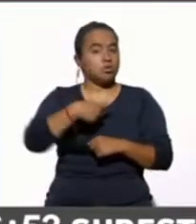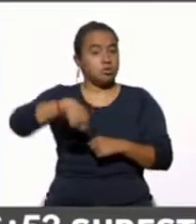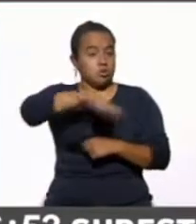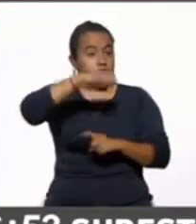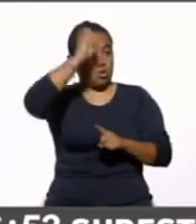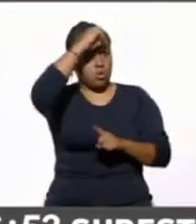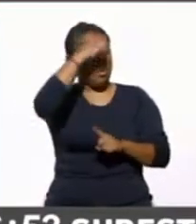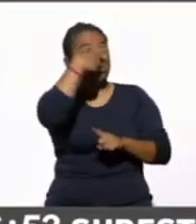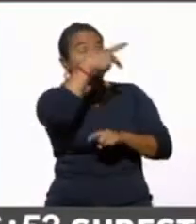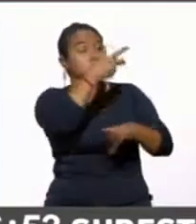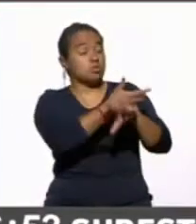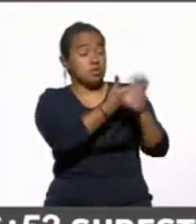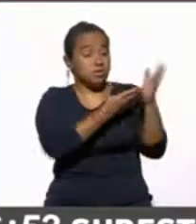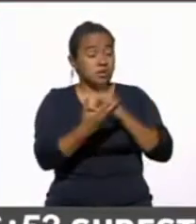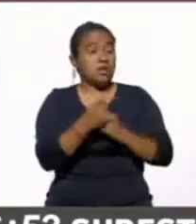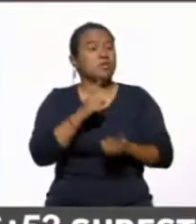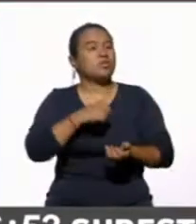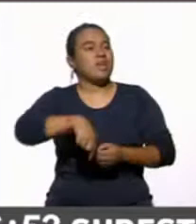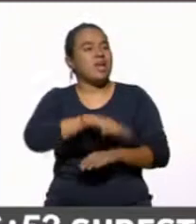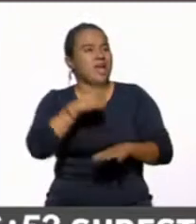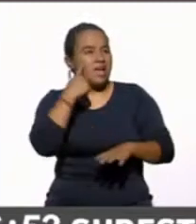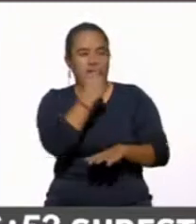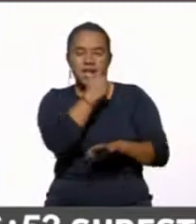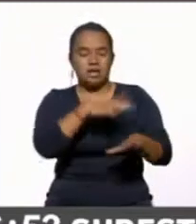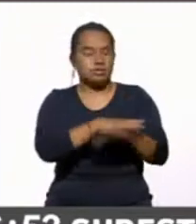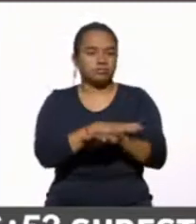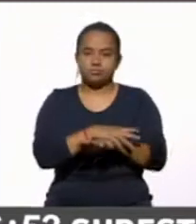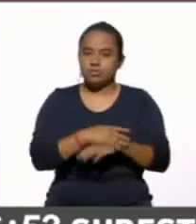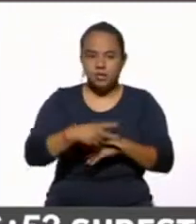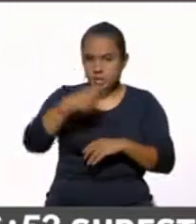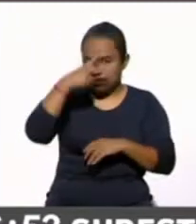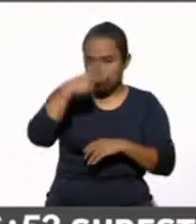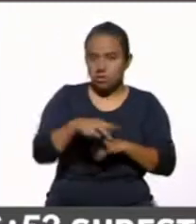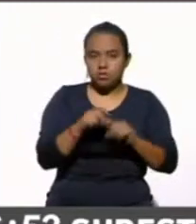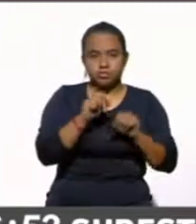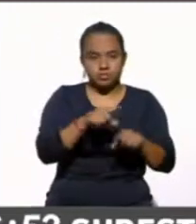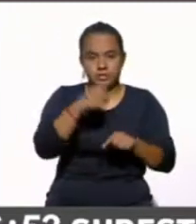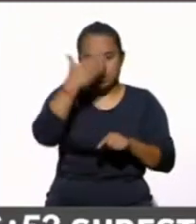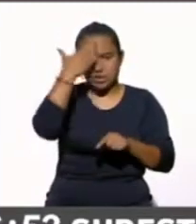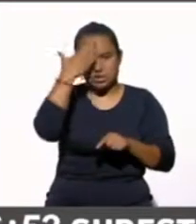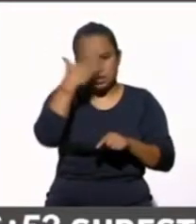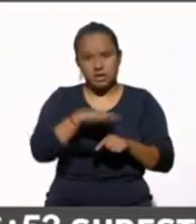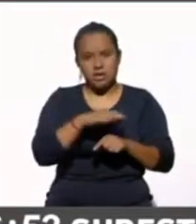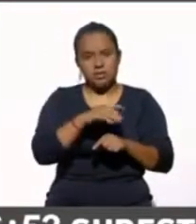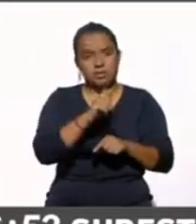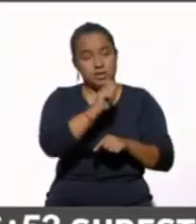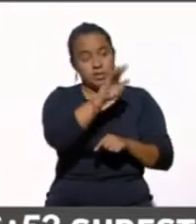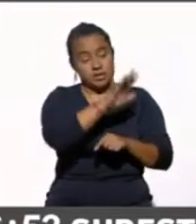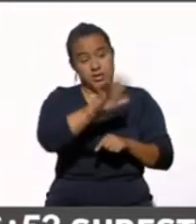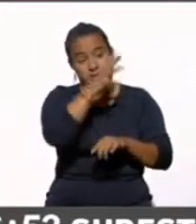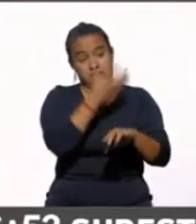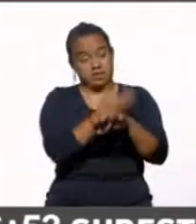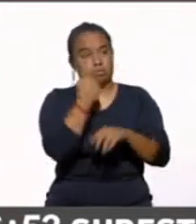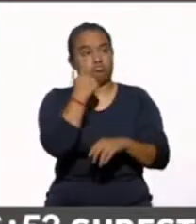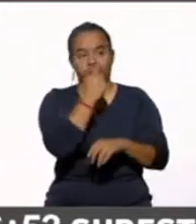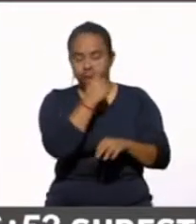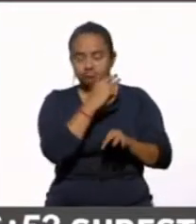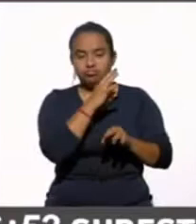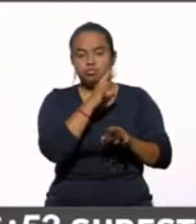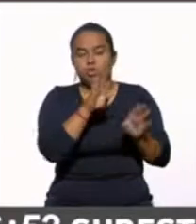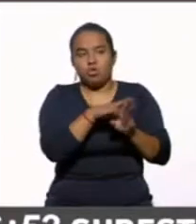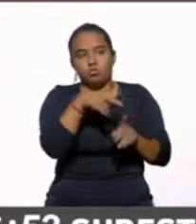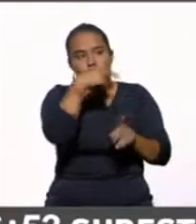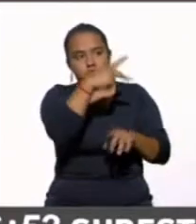opinión de los estadounidenses, es decir, los mexicanos siempre hemos distinguido muy bien lo que es el pueblo estadounidense del